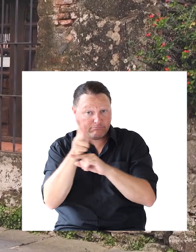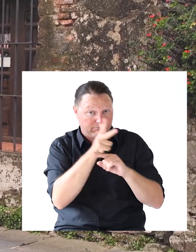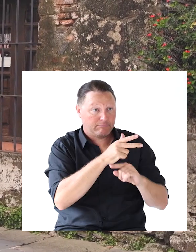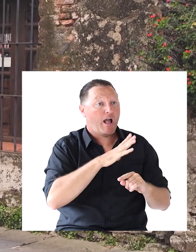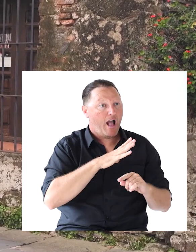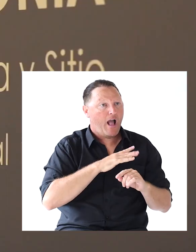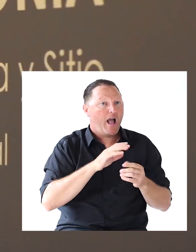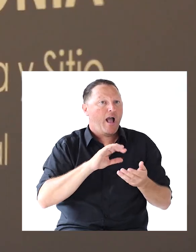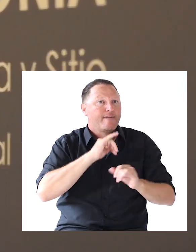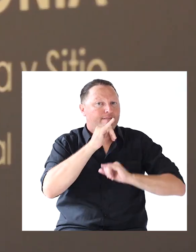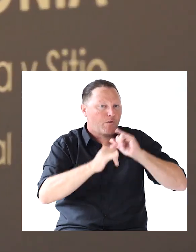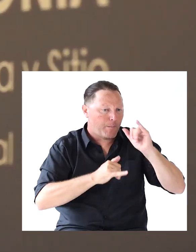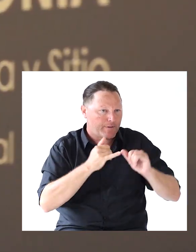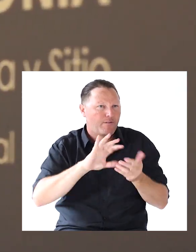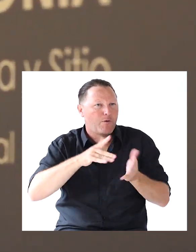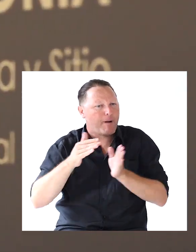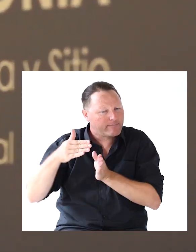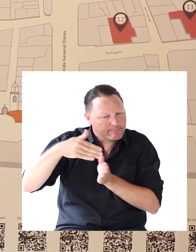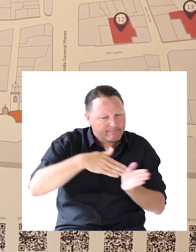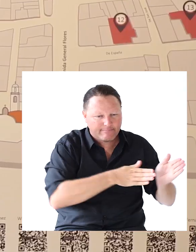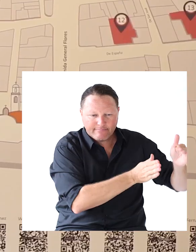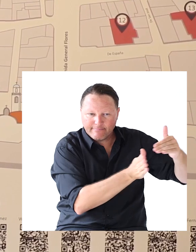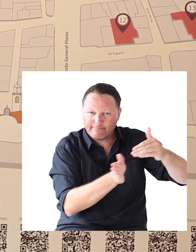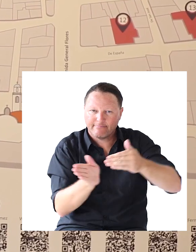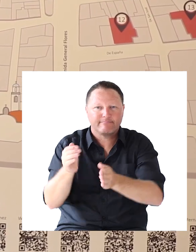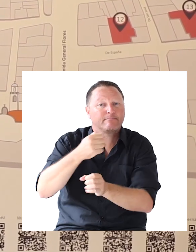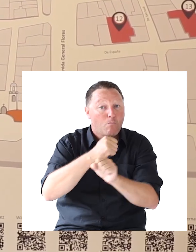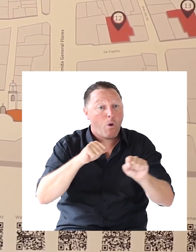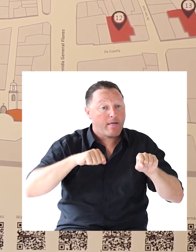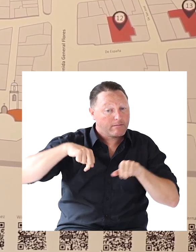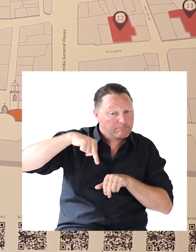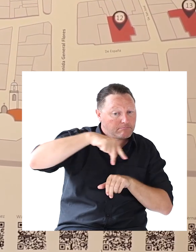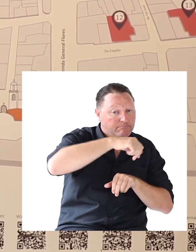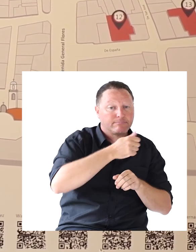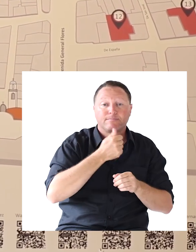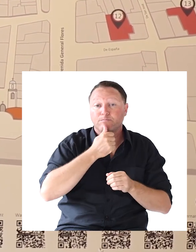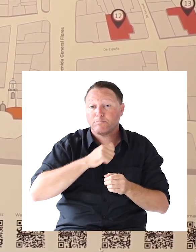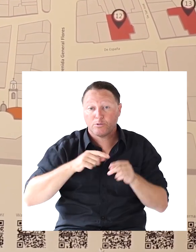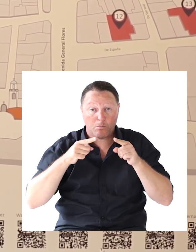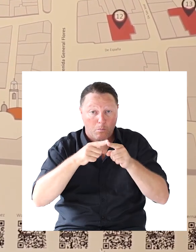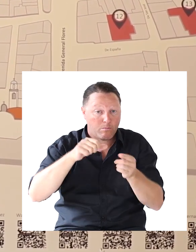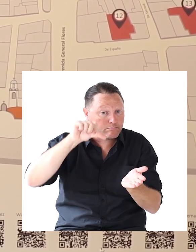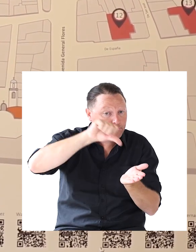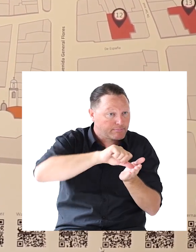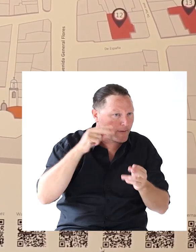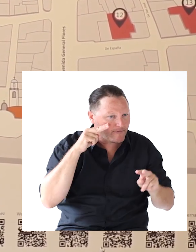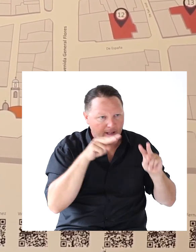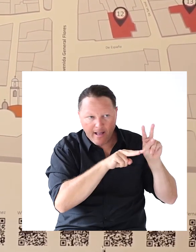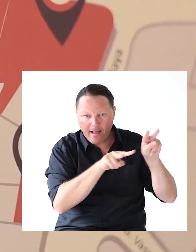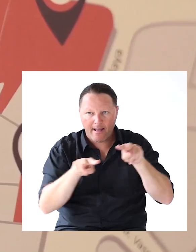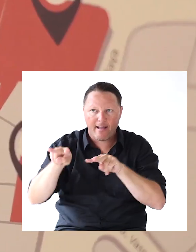Una lógica A modo De circuito Uno puede Caminar Por el barrio Histórico Está